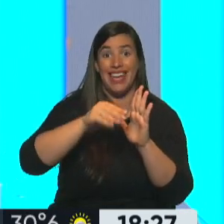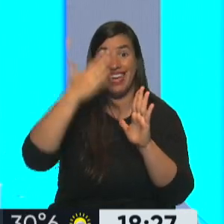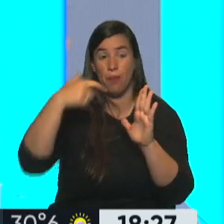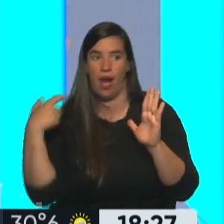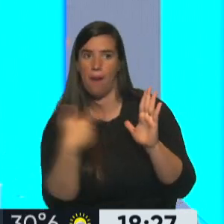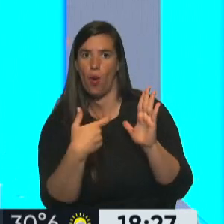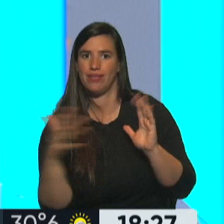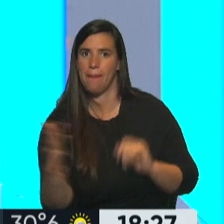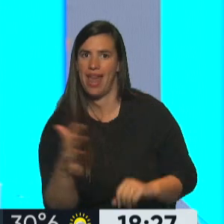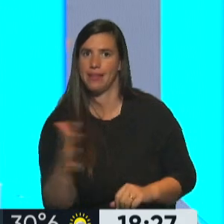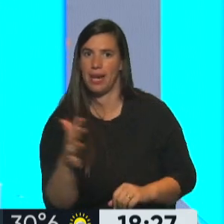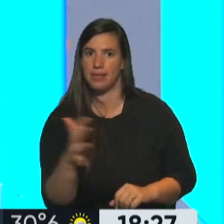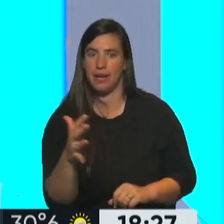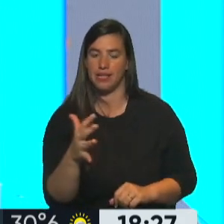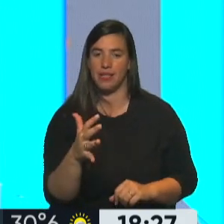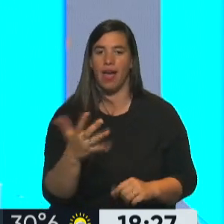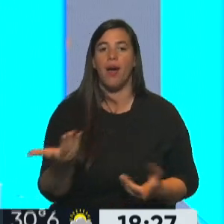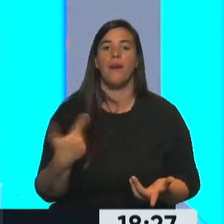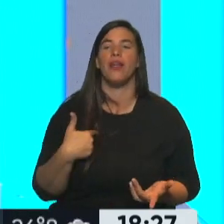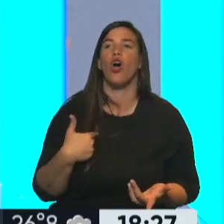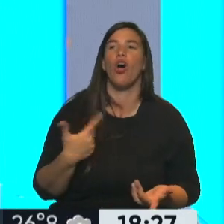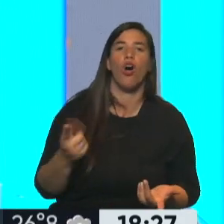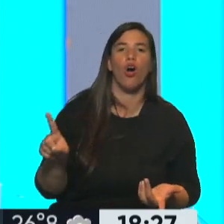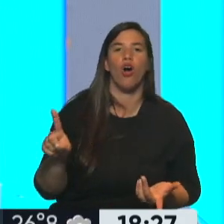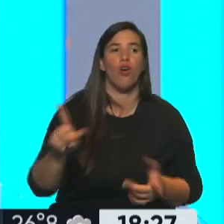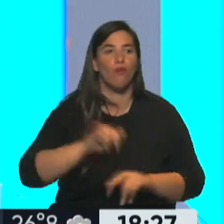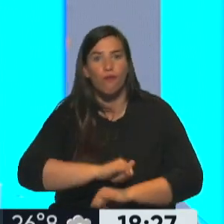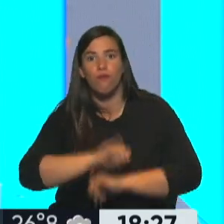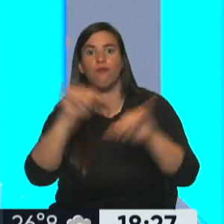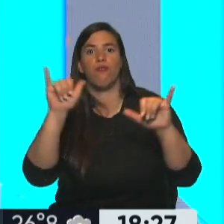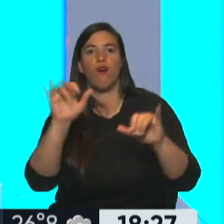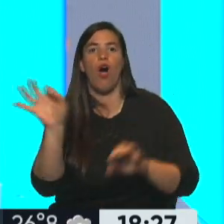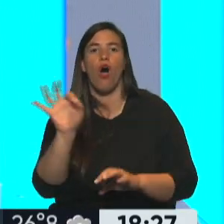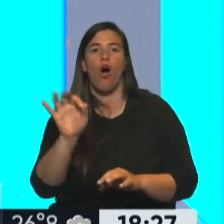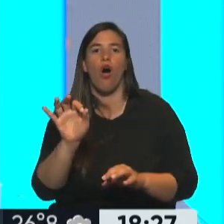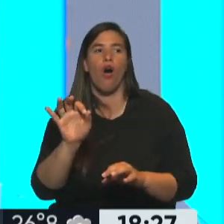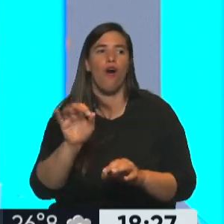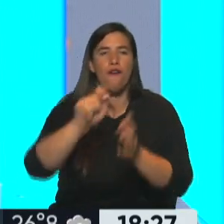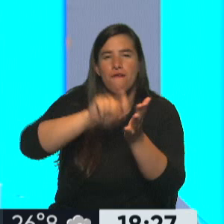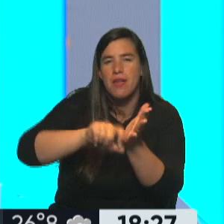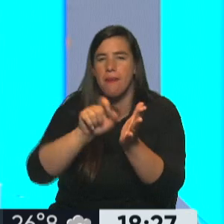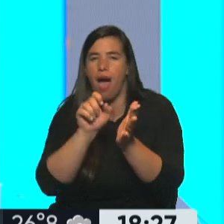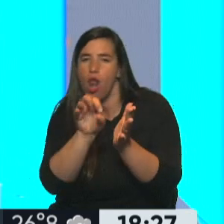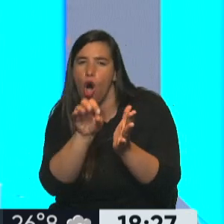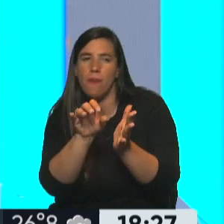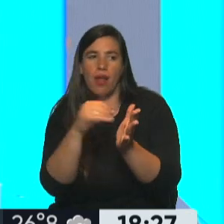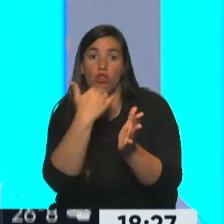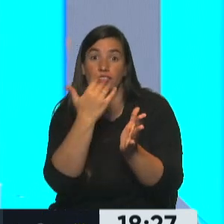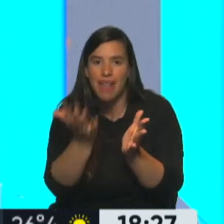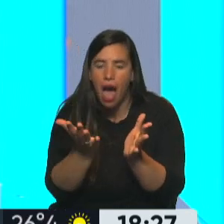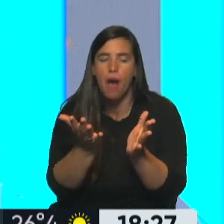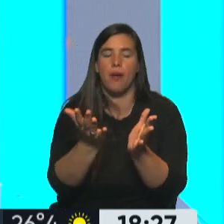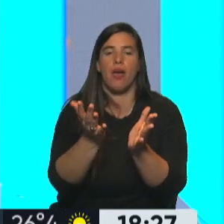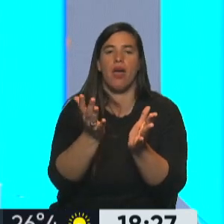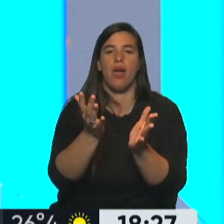pero como no marcó presencialidad, como no dan la cara, como no tiene ninguna cuestión que la haga inminente,